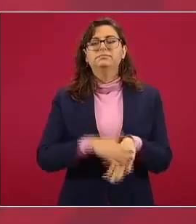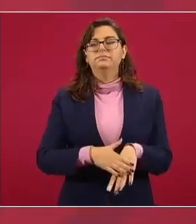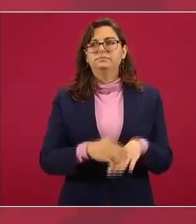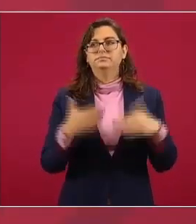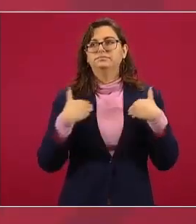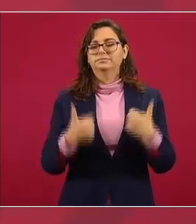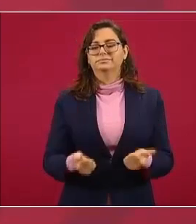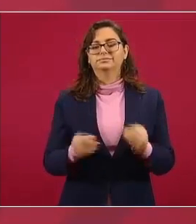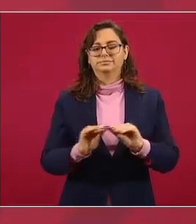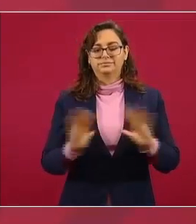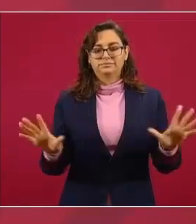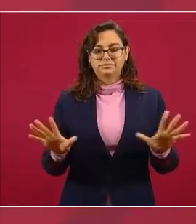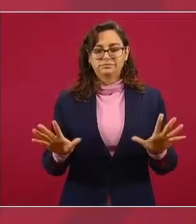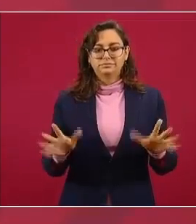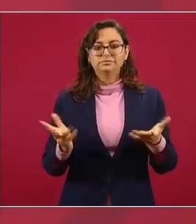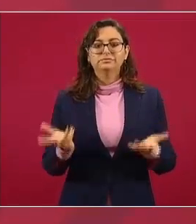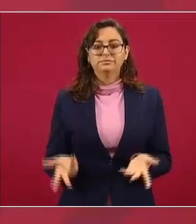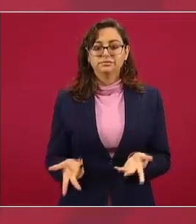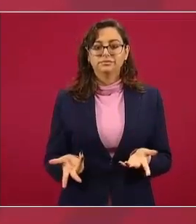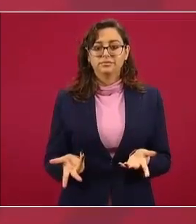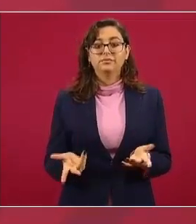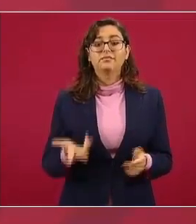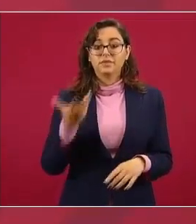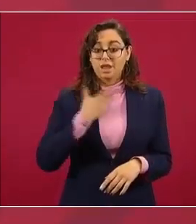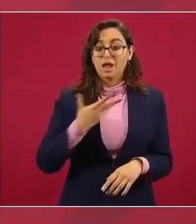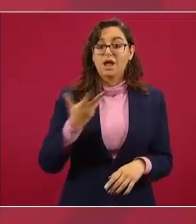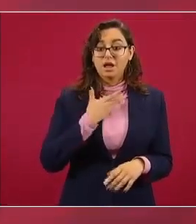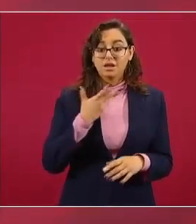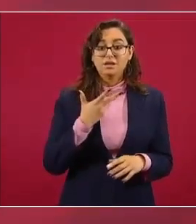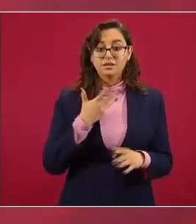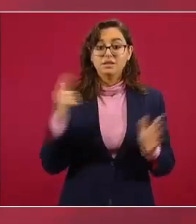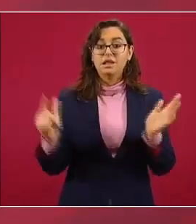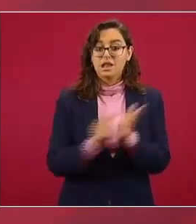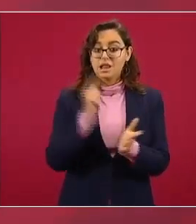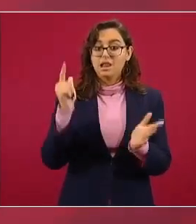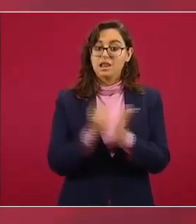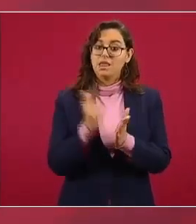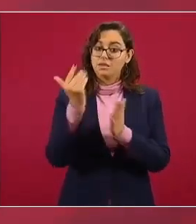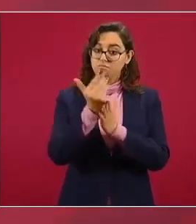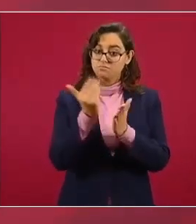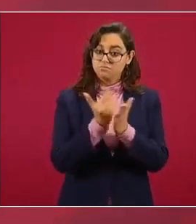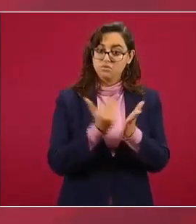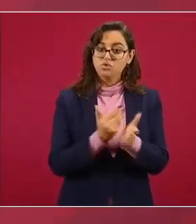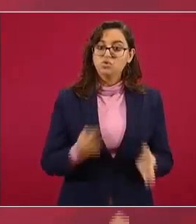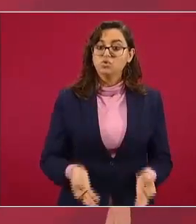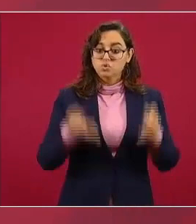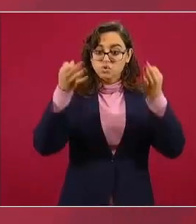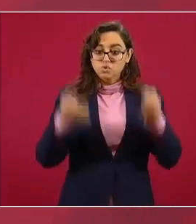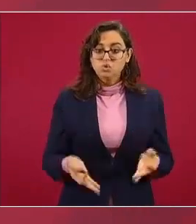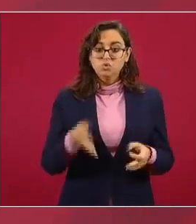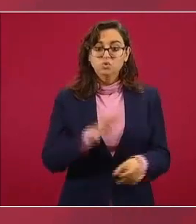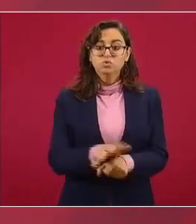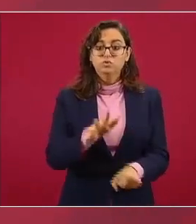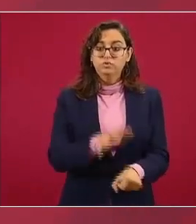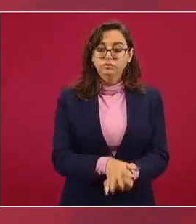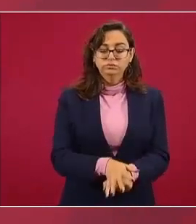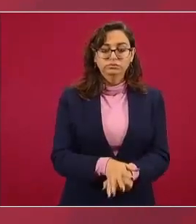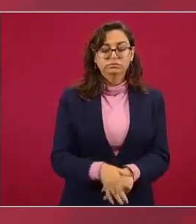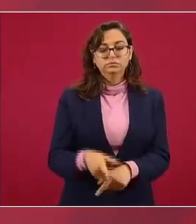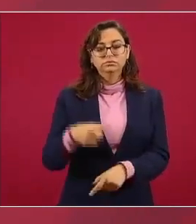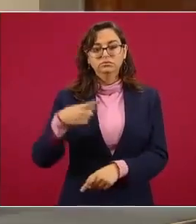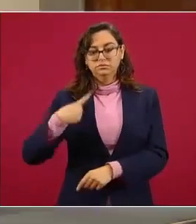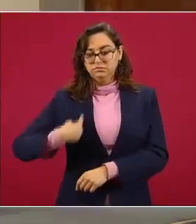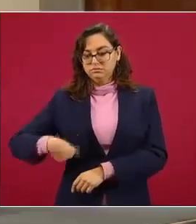mejor que si existe un marco jurídico que no estamos actuando